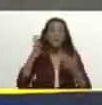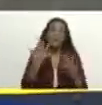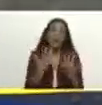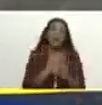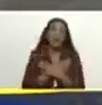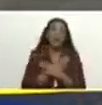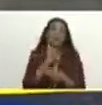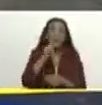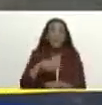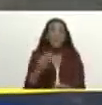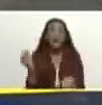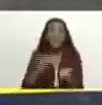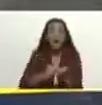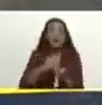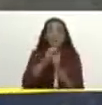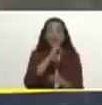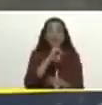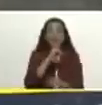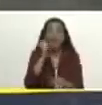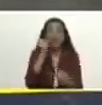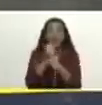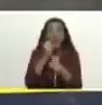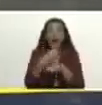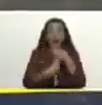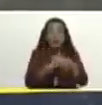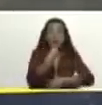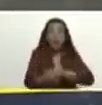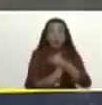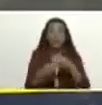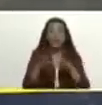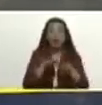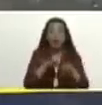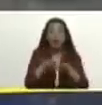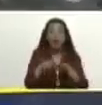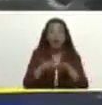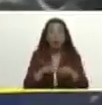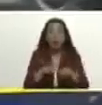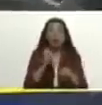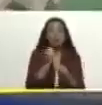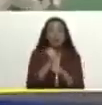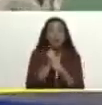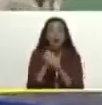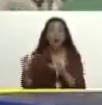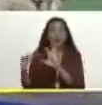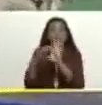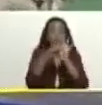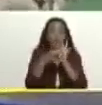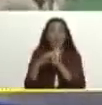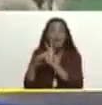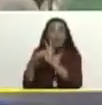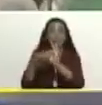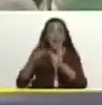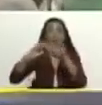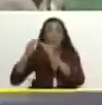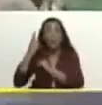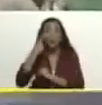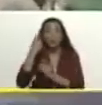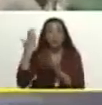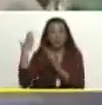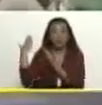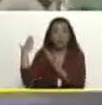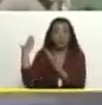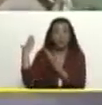Pero además quiero decirle que el trabajo que estamos haciendo en el Estado Cogedes es un trabajo conjunto, mancomunado. Lo que usted ve atrás